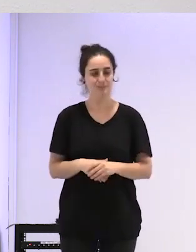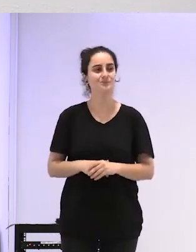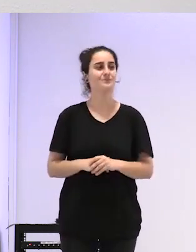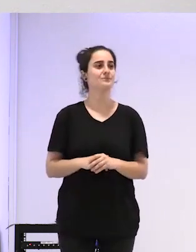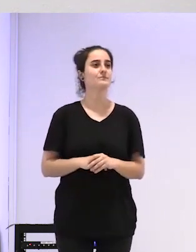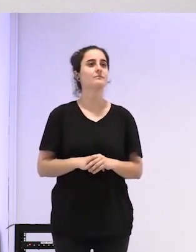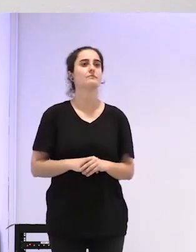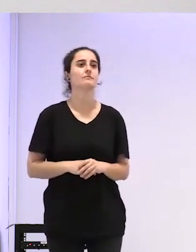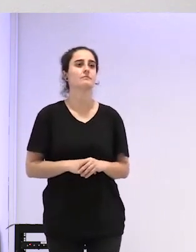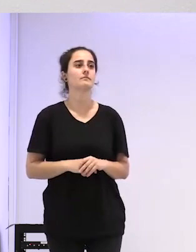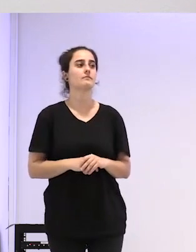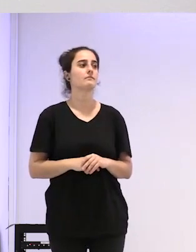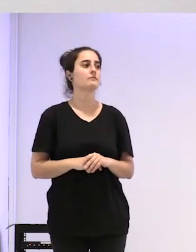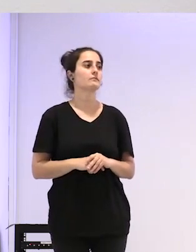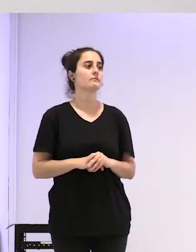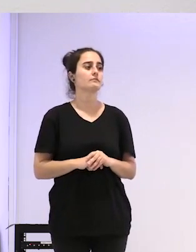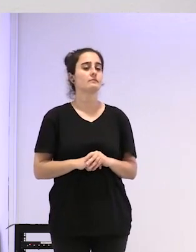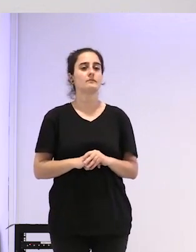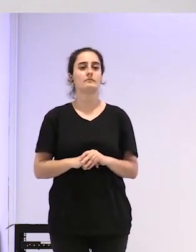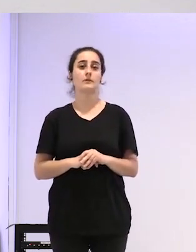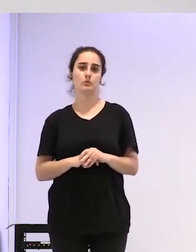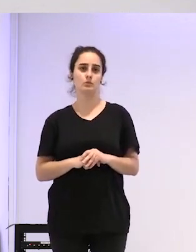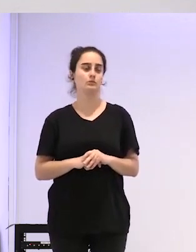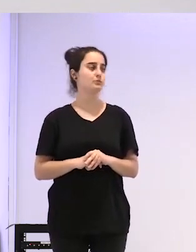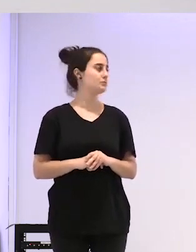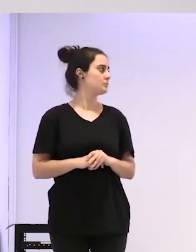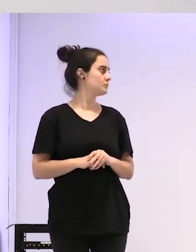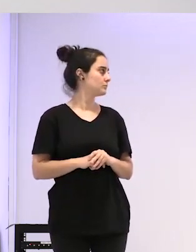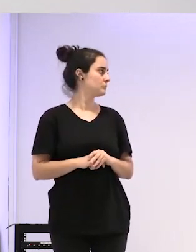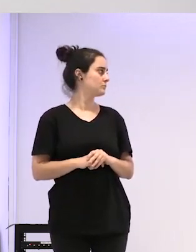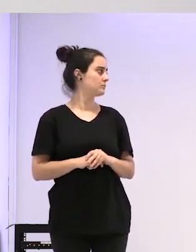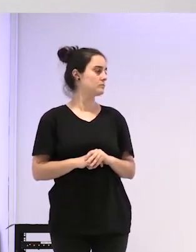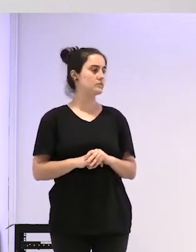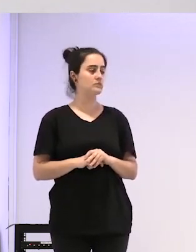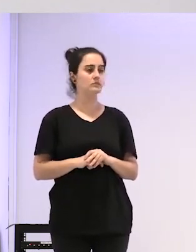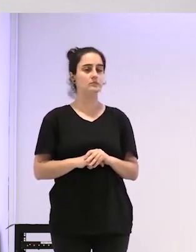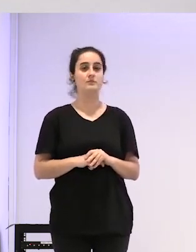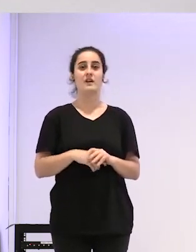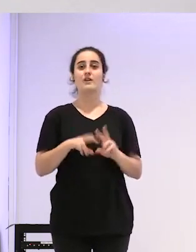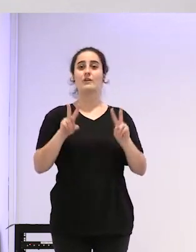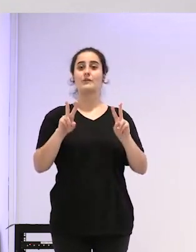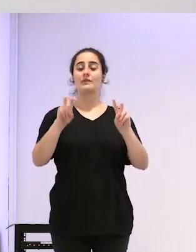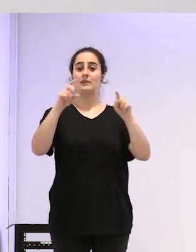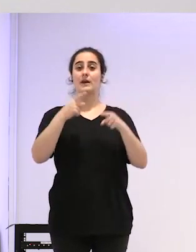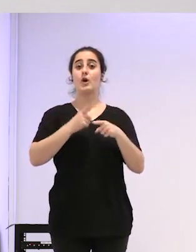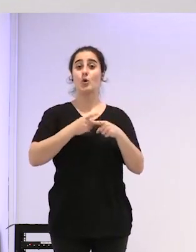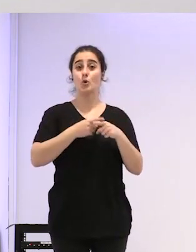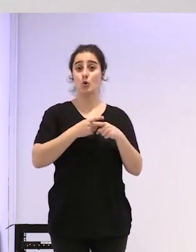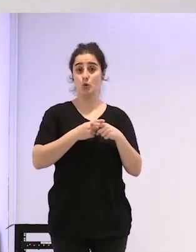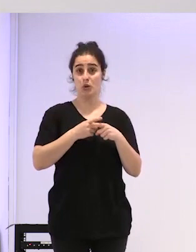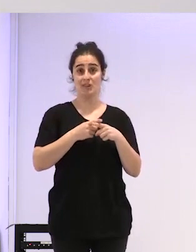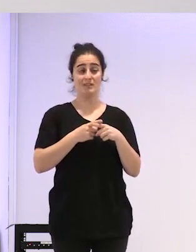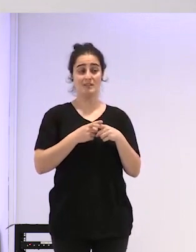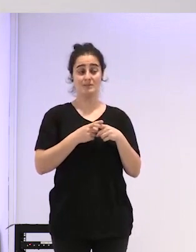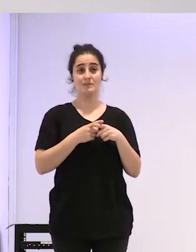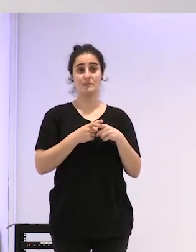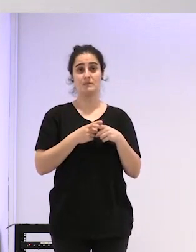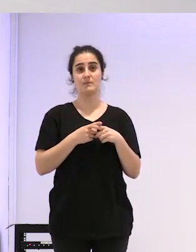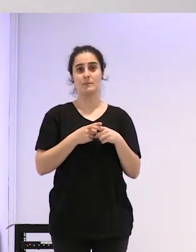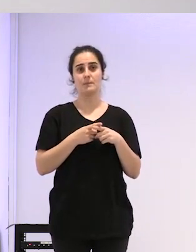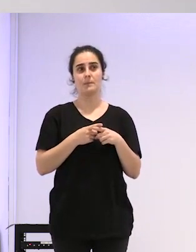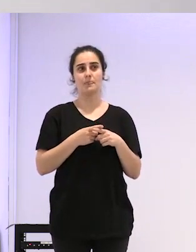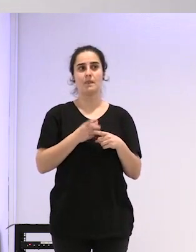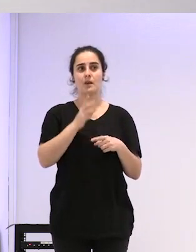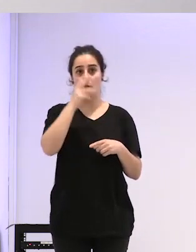no sé si bueno siguiendo con lo de cruces y emular o sea porque sí siempre